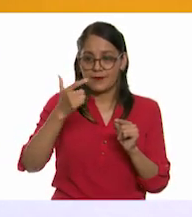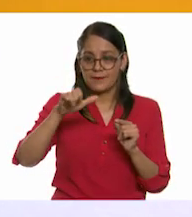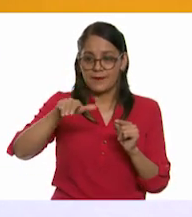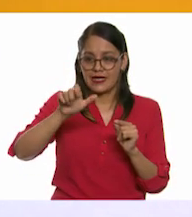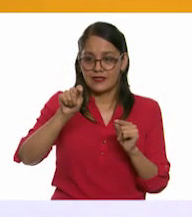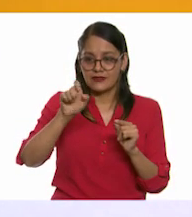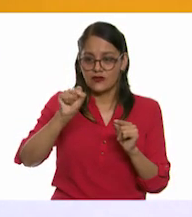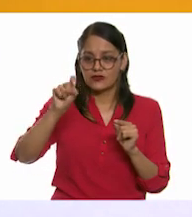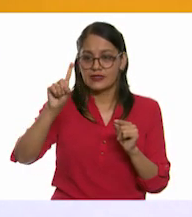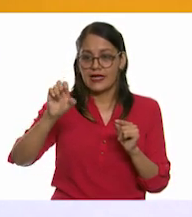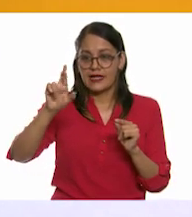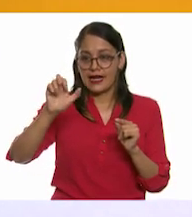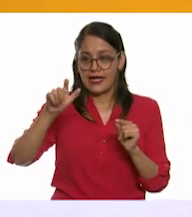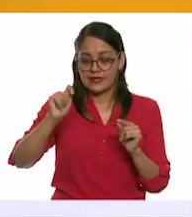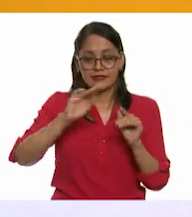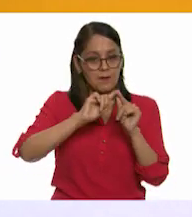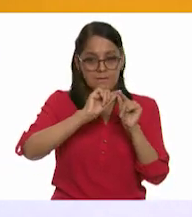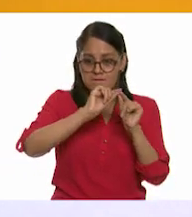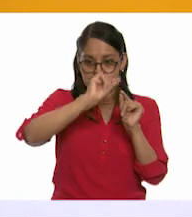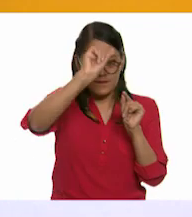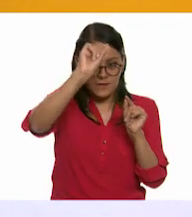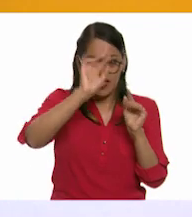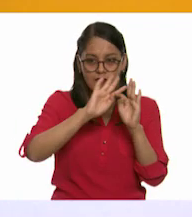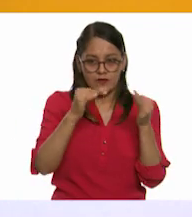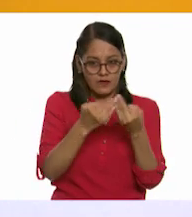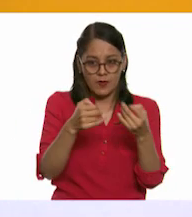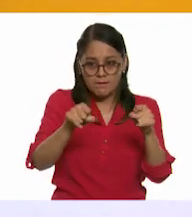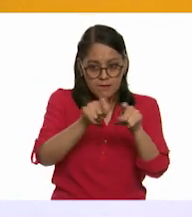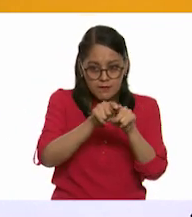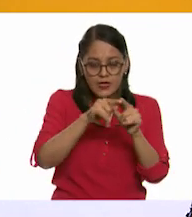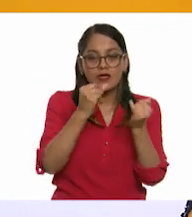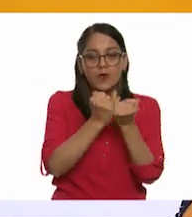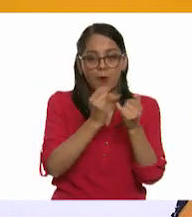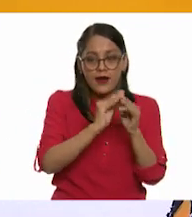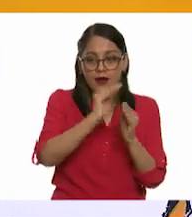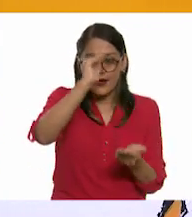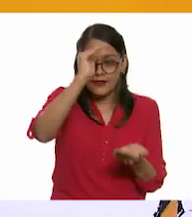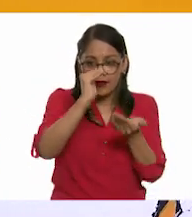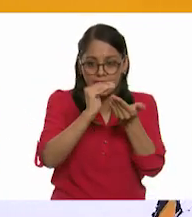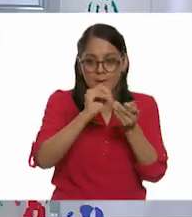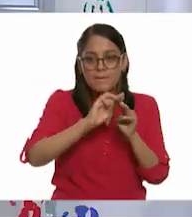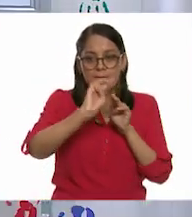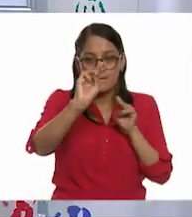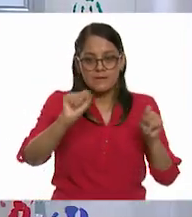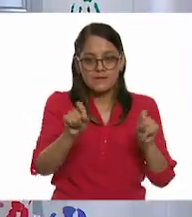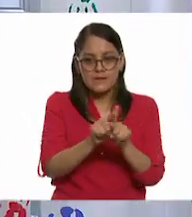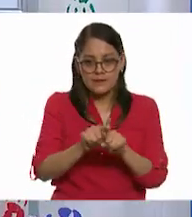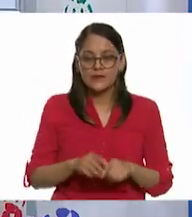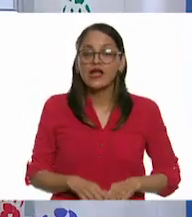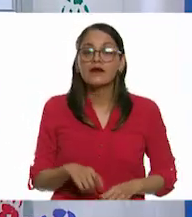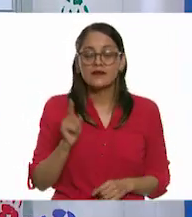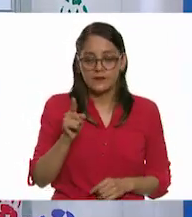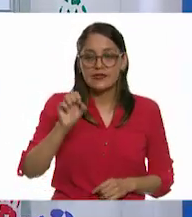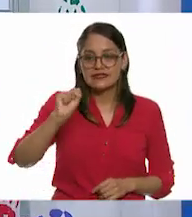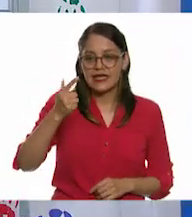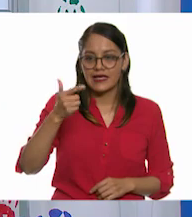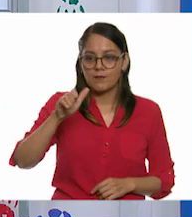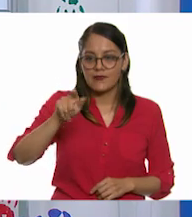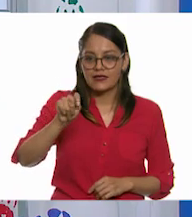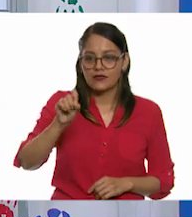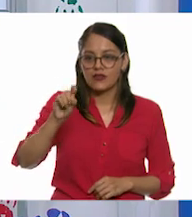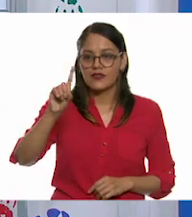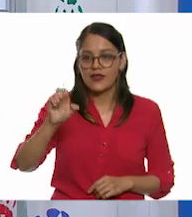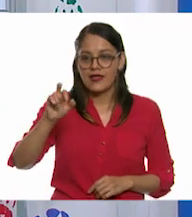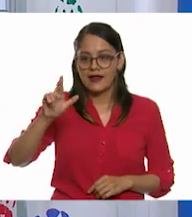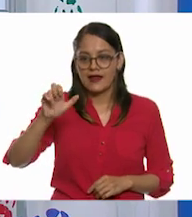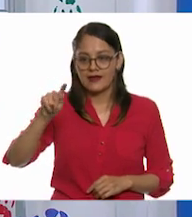tenían que ser de la misma forma y del mismo tamaño, ¿verdad, maestro? Ah, muy bien. Justamente un segmento de recta congruente es aquel segmento que